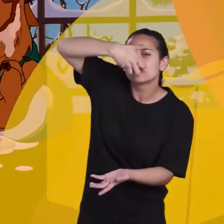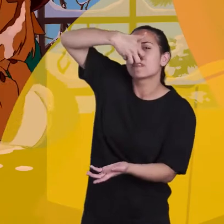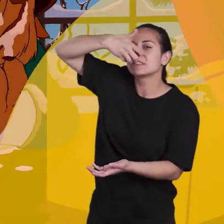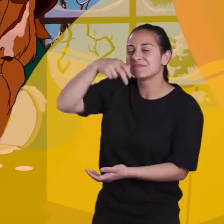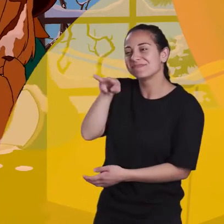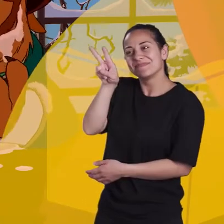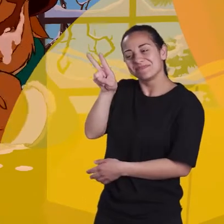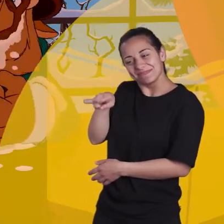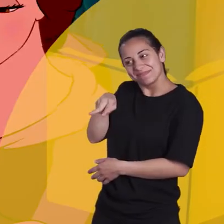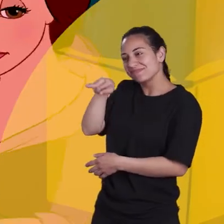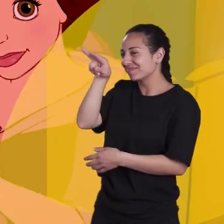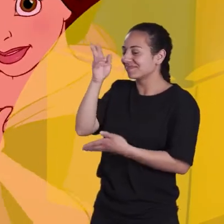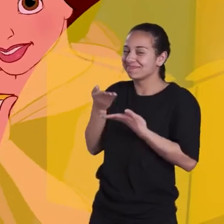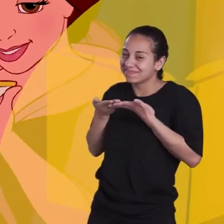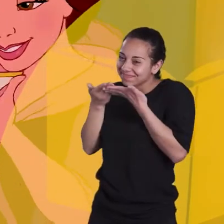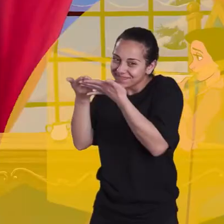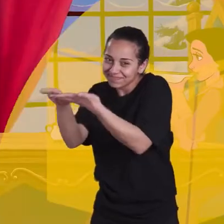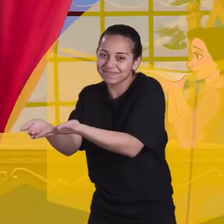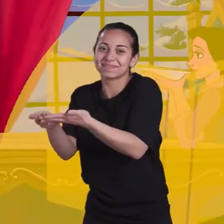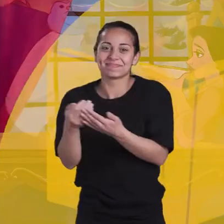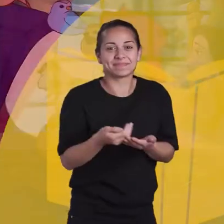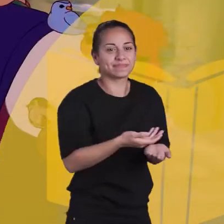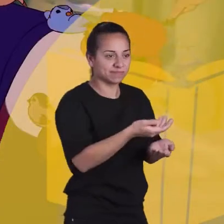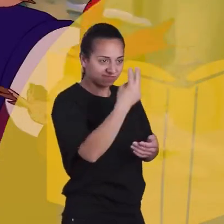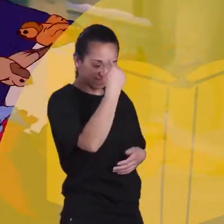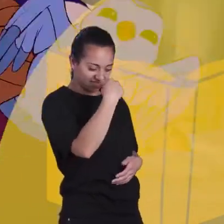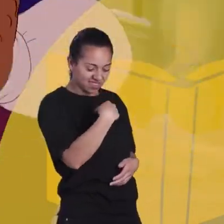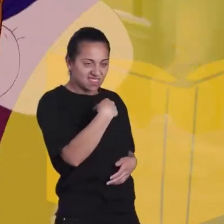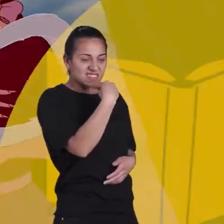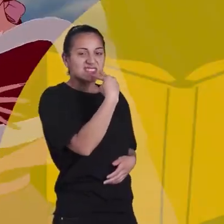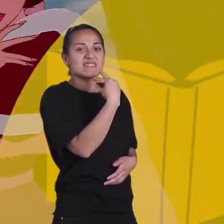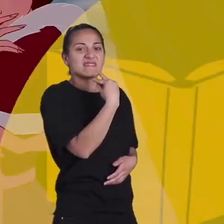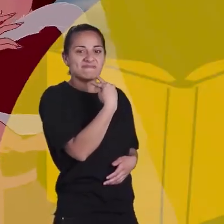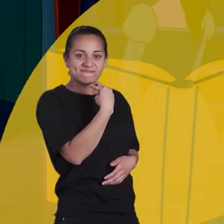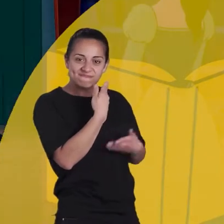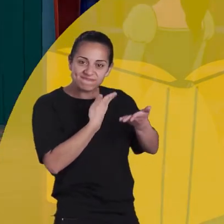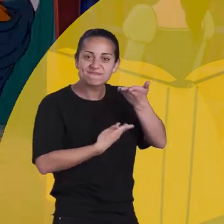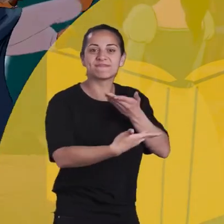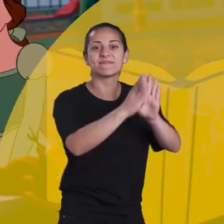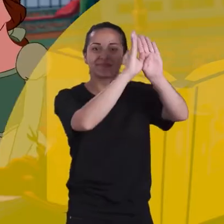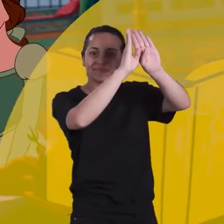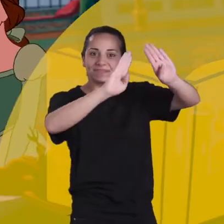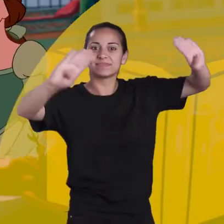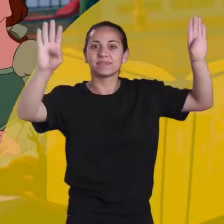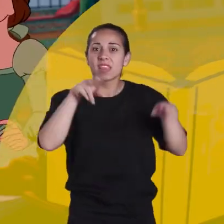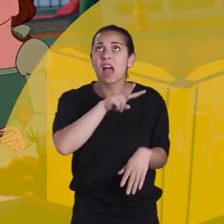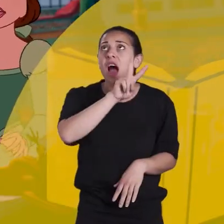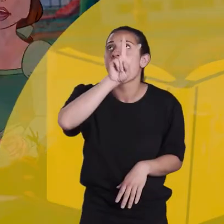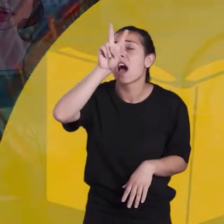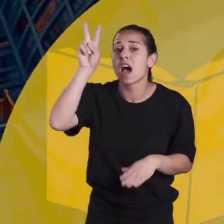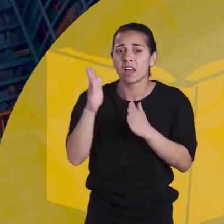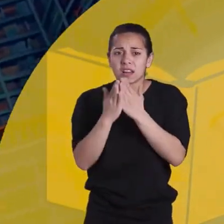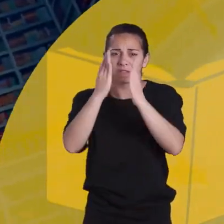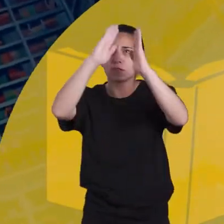Mientras la bestia la retiene en el castillo, Bella lo ayuda, con bondad y compasión, a descubrir su belleza interior, a ser